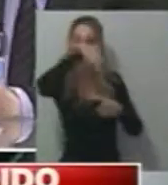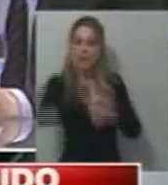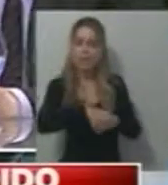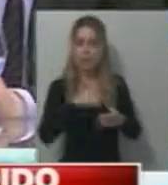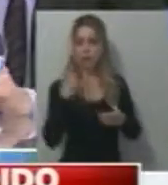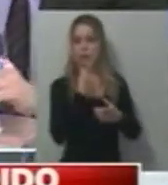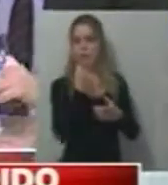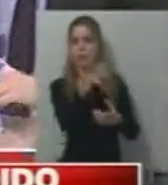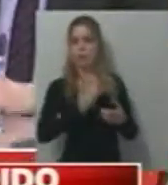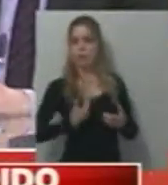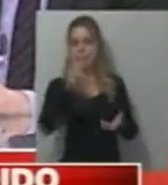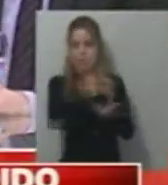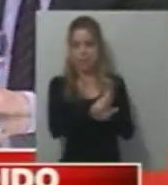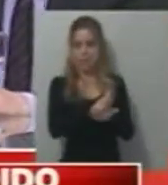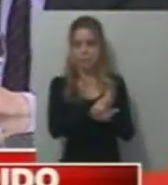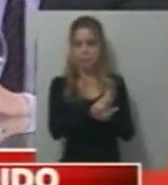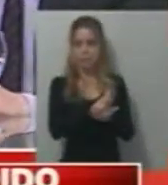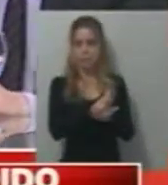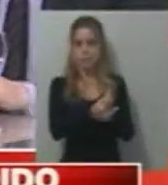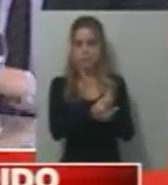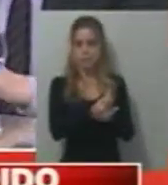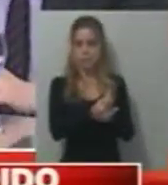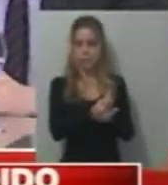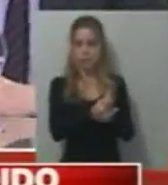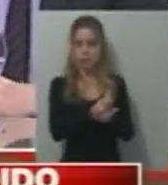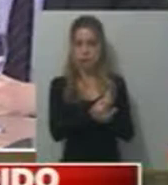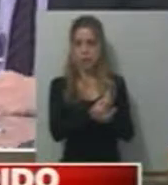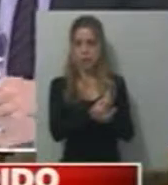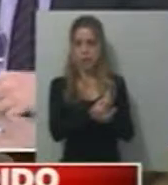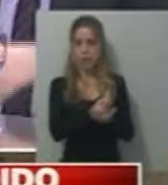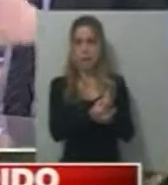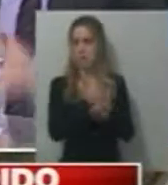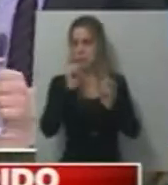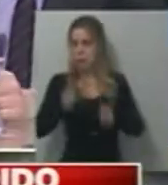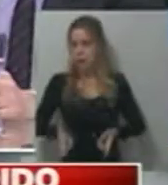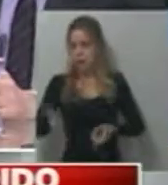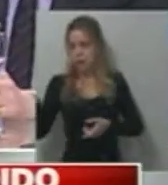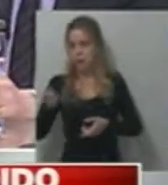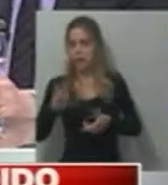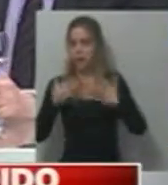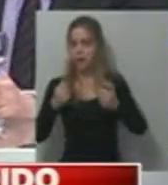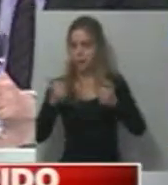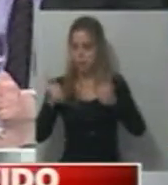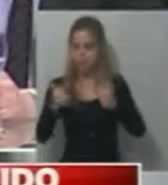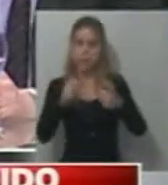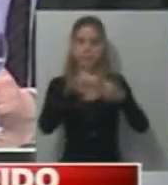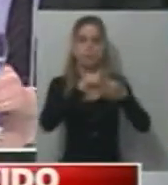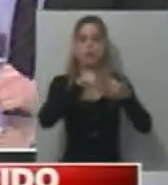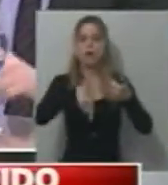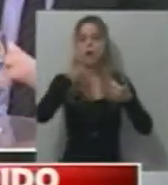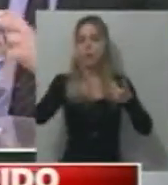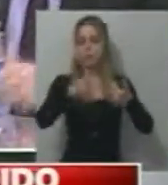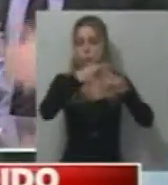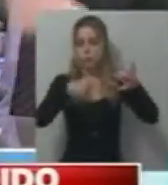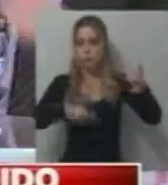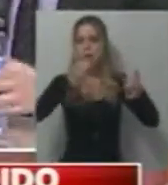Kirchner, líder indiscutible, a pesar de lo que está pasando con su estado de salud, con la Cámpora, Máximo Kirchner, Cabandié, Larroque,